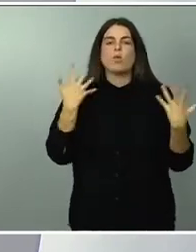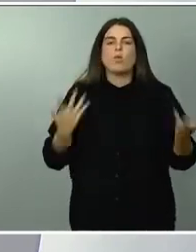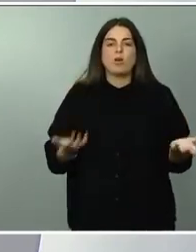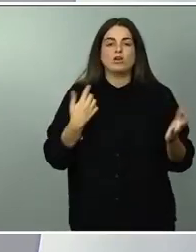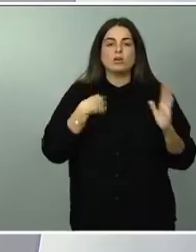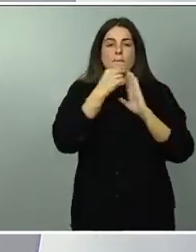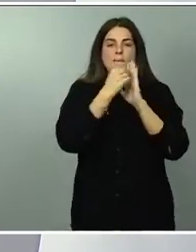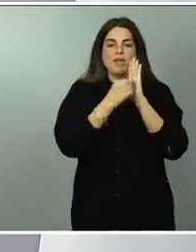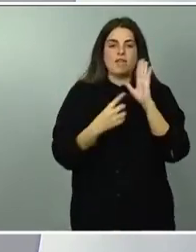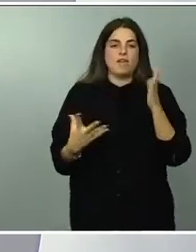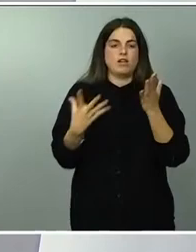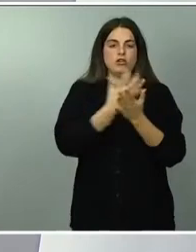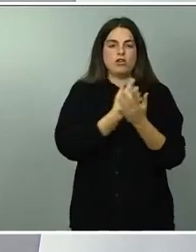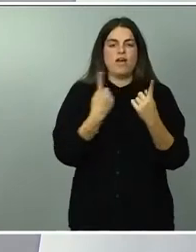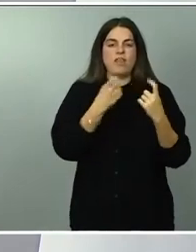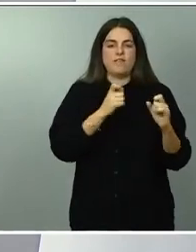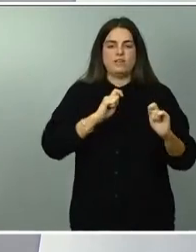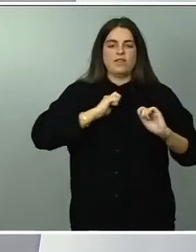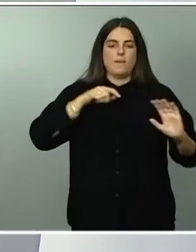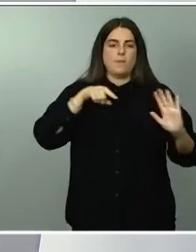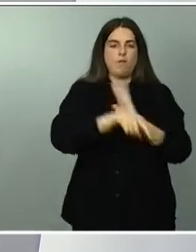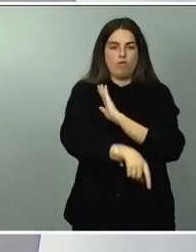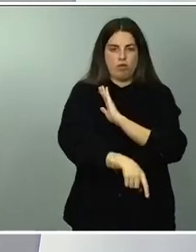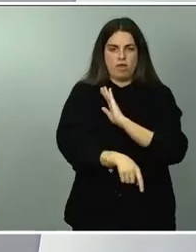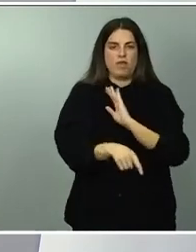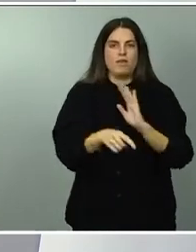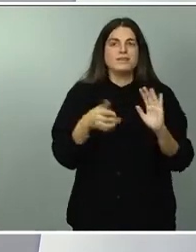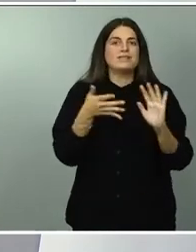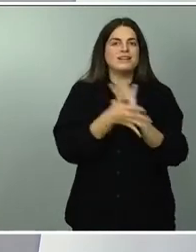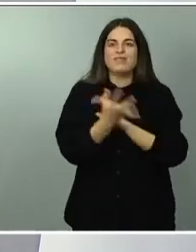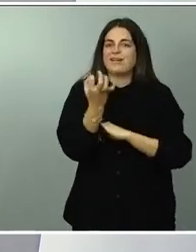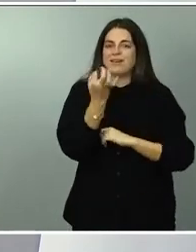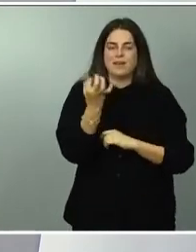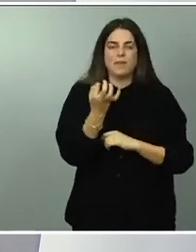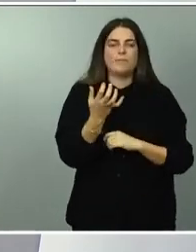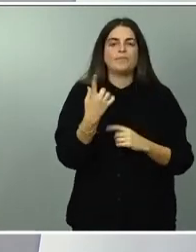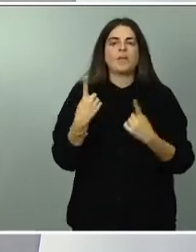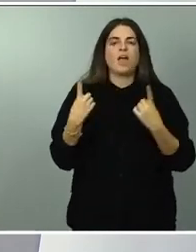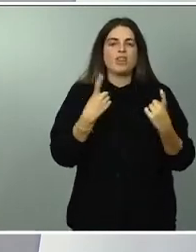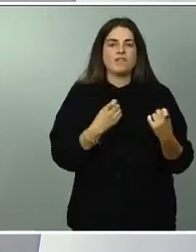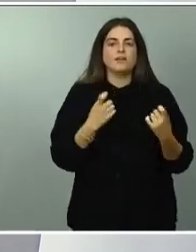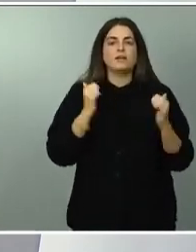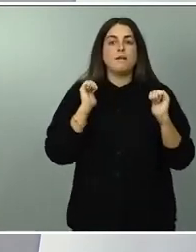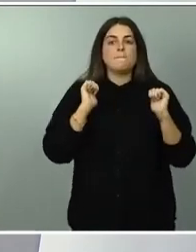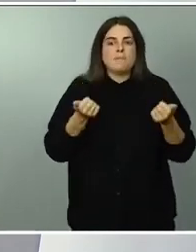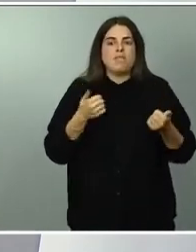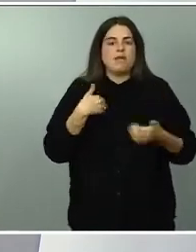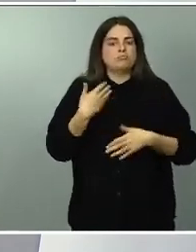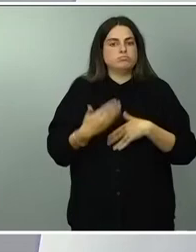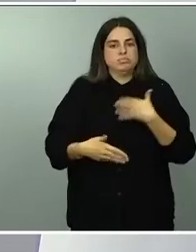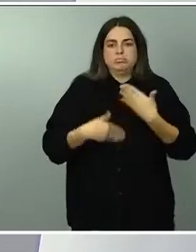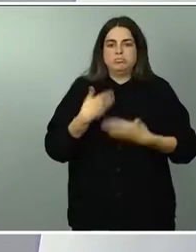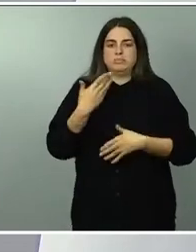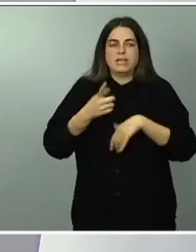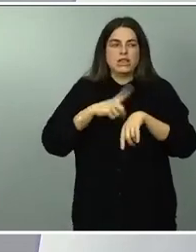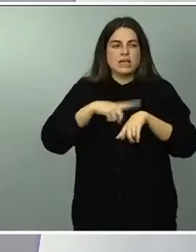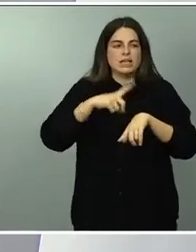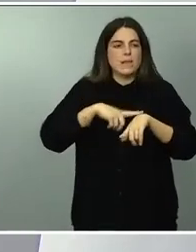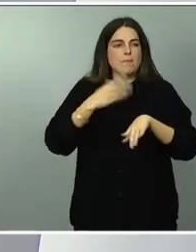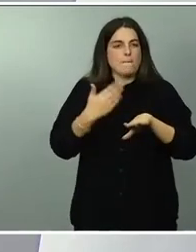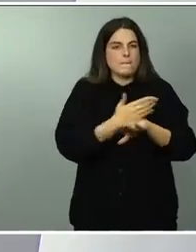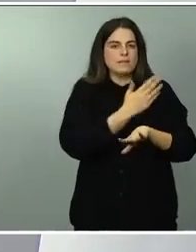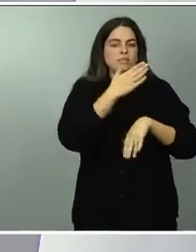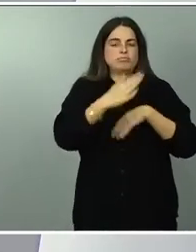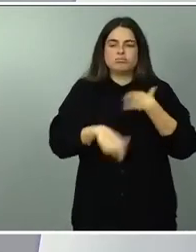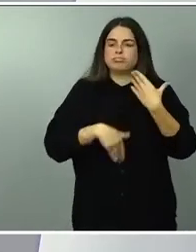siempre profundidad profundidad significa dejar que tengan un rodaje en el tiempo que permita justamente el que se vea cuál es